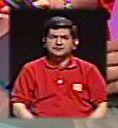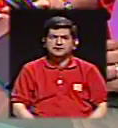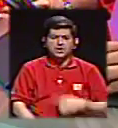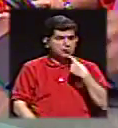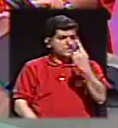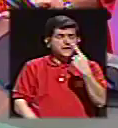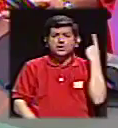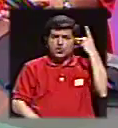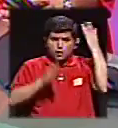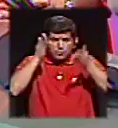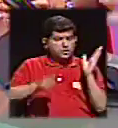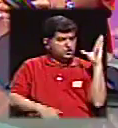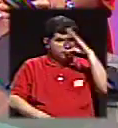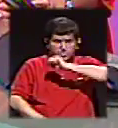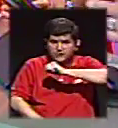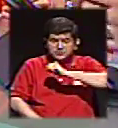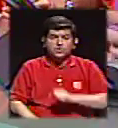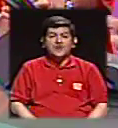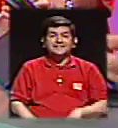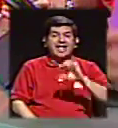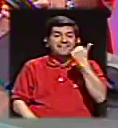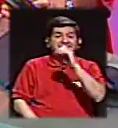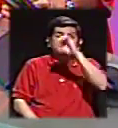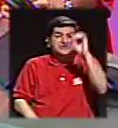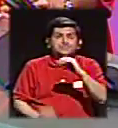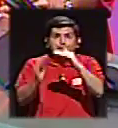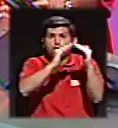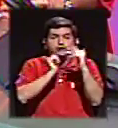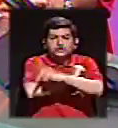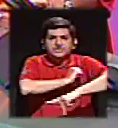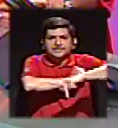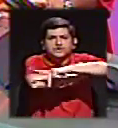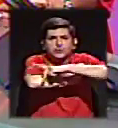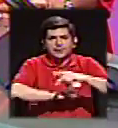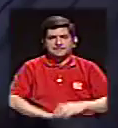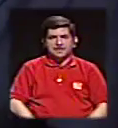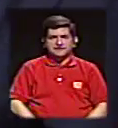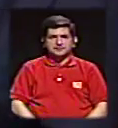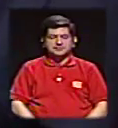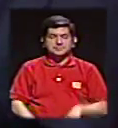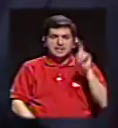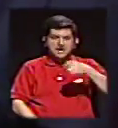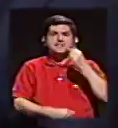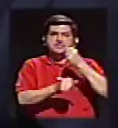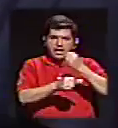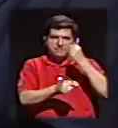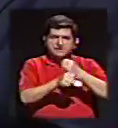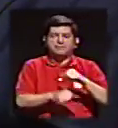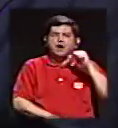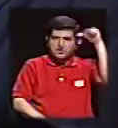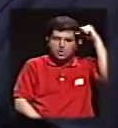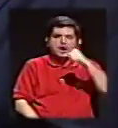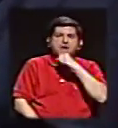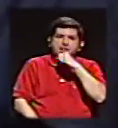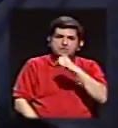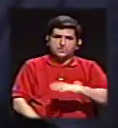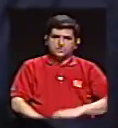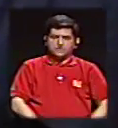los políticos todavía no se han dado cuenta que casi representan el 10% de la población de este país y que deberían de trabajar a los mayores.